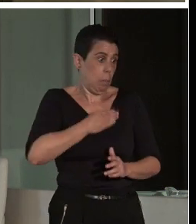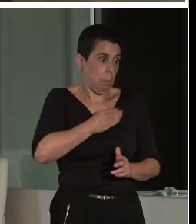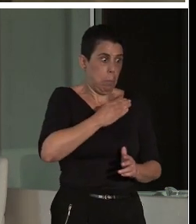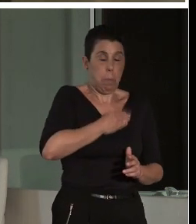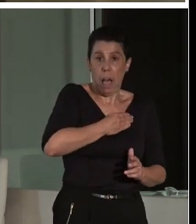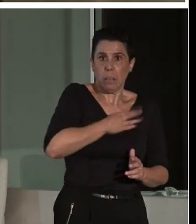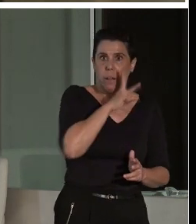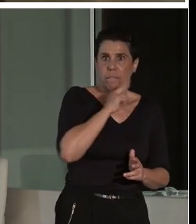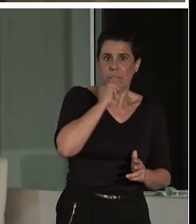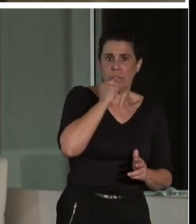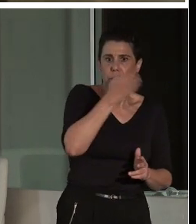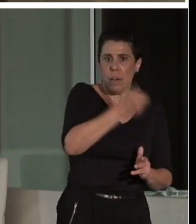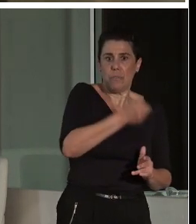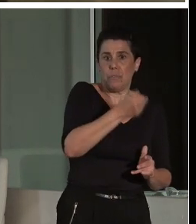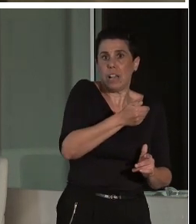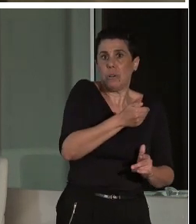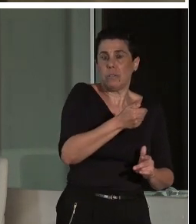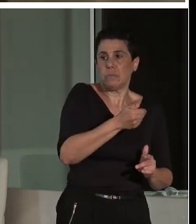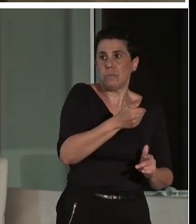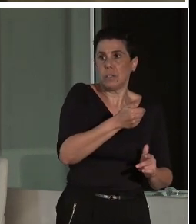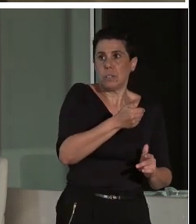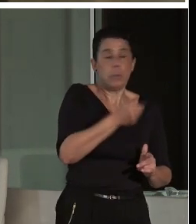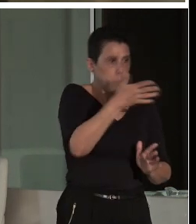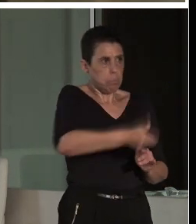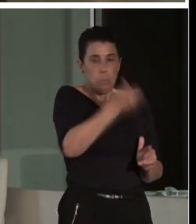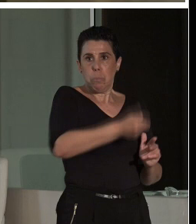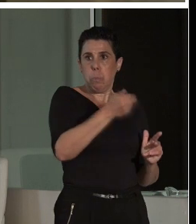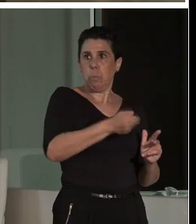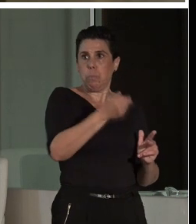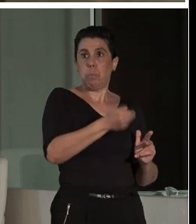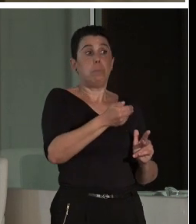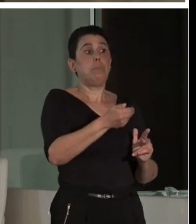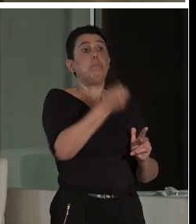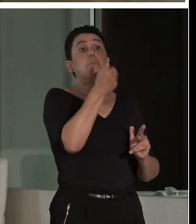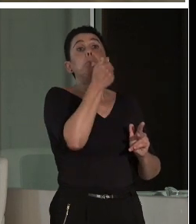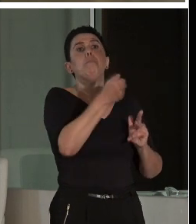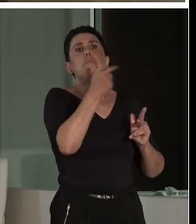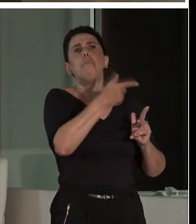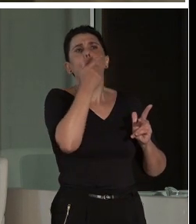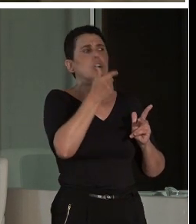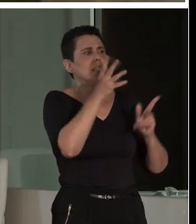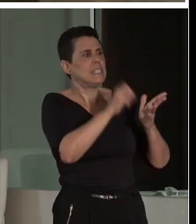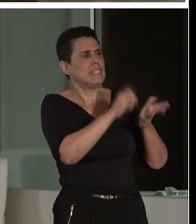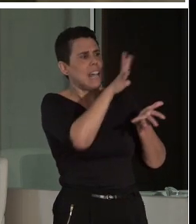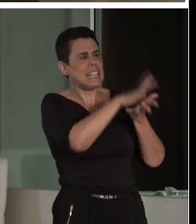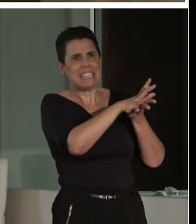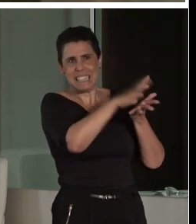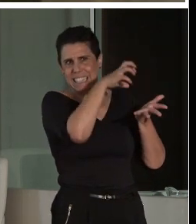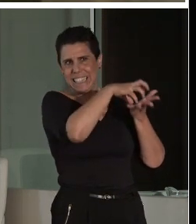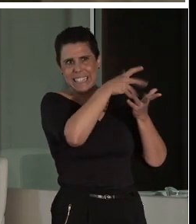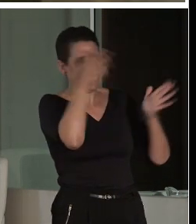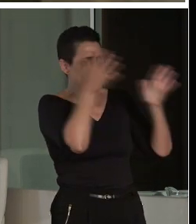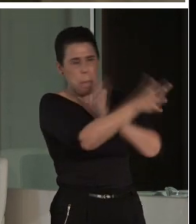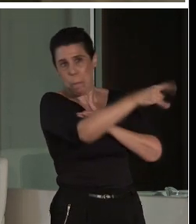que es muy importante y es el de la permanencia. Hay dos arquitectos que a mí